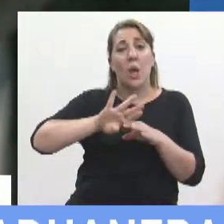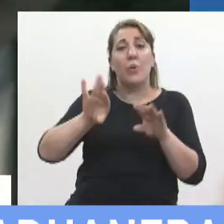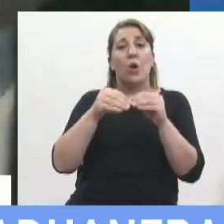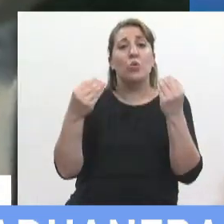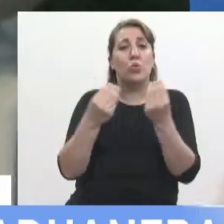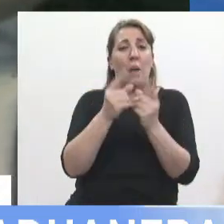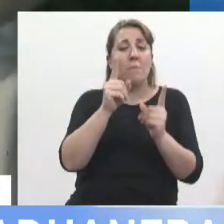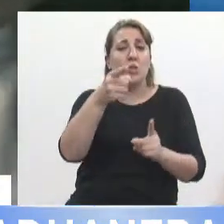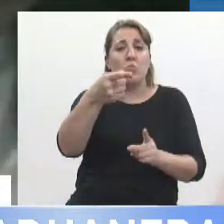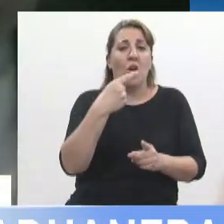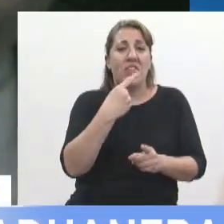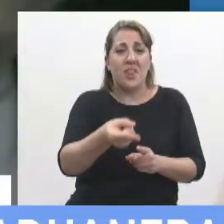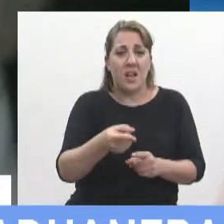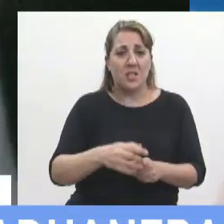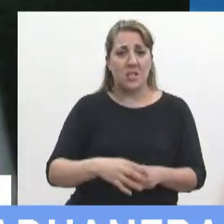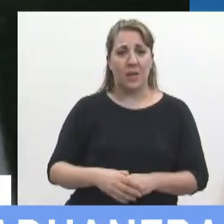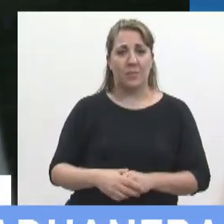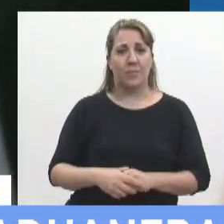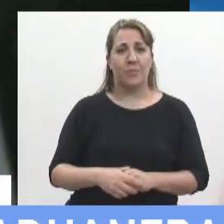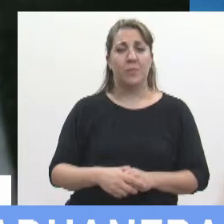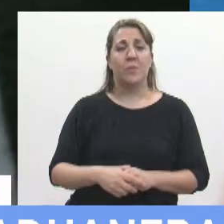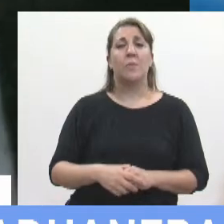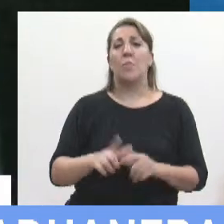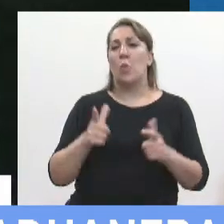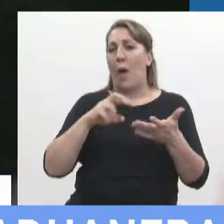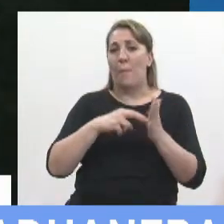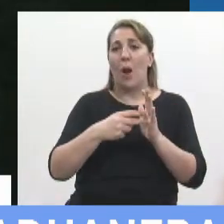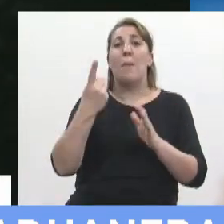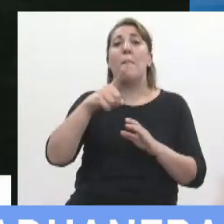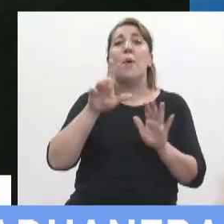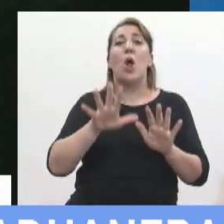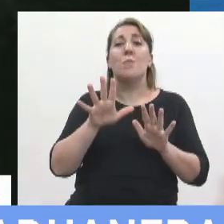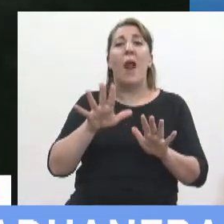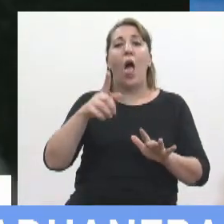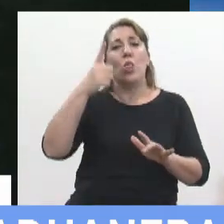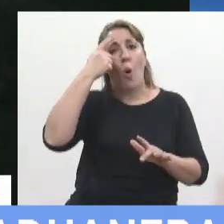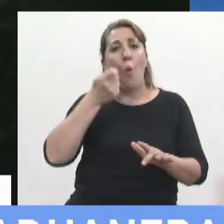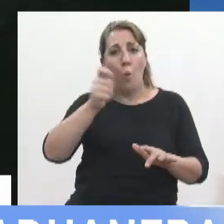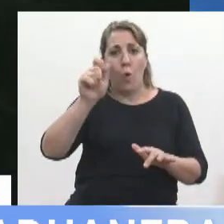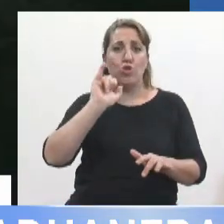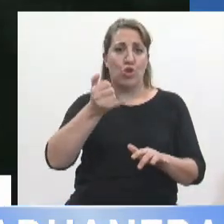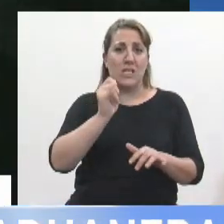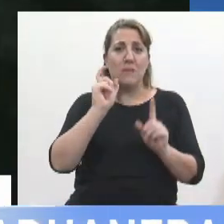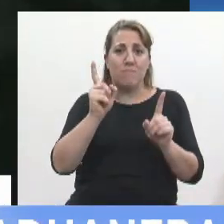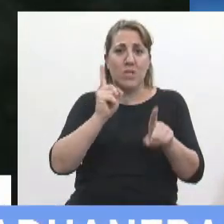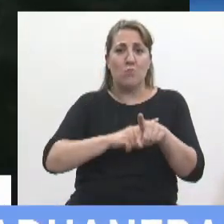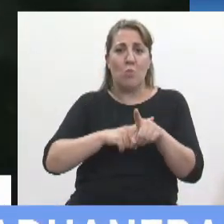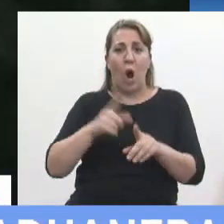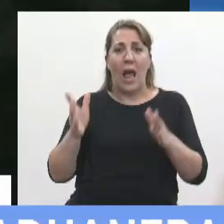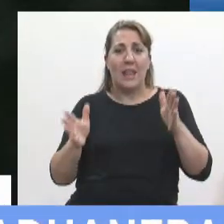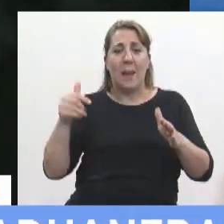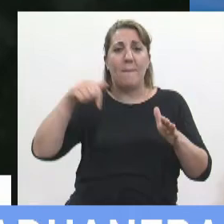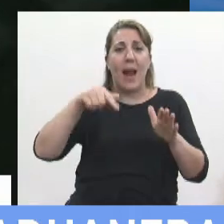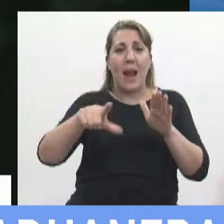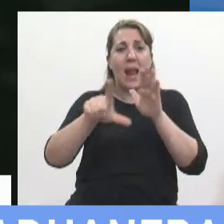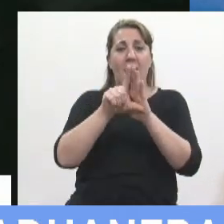la dijo usted será la que dijo usted no hay problema pero que están esperando el juicio oral esto es sí están en esa etapa y en esa etapa hoy